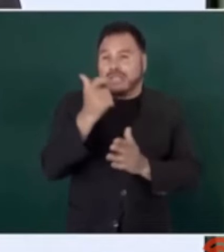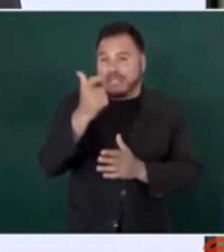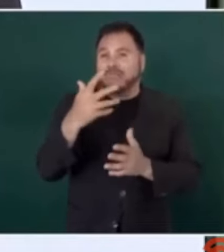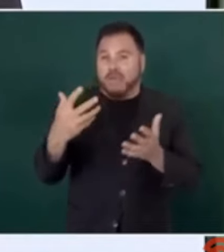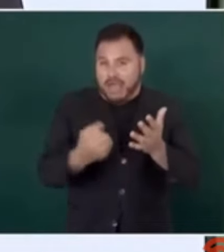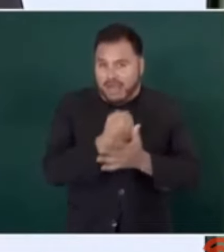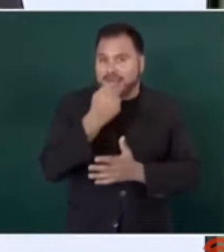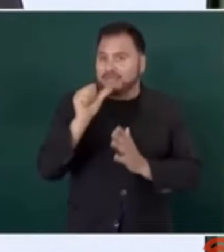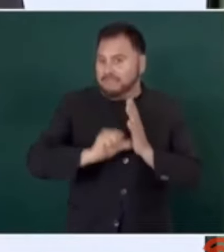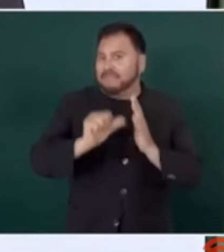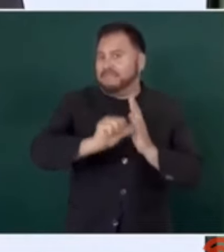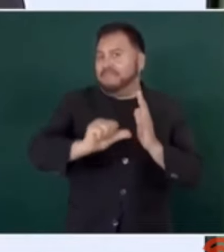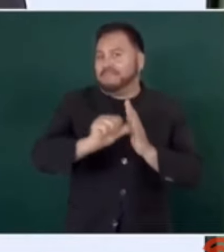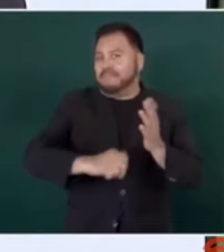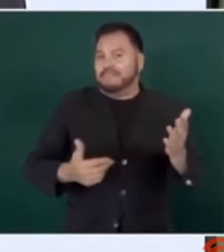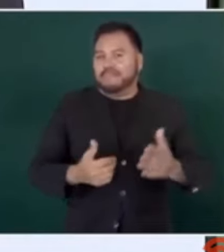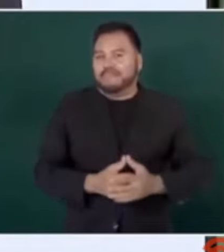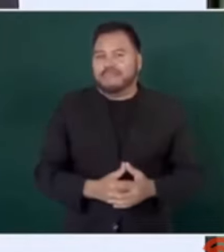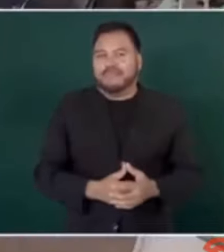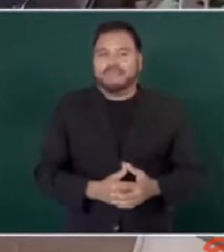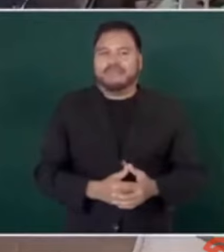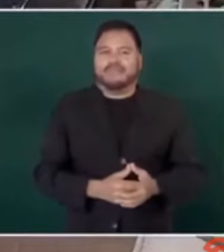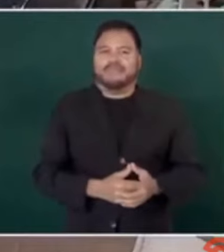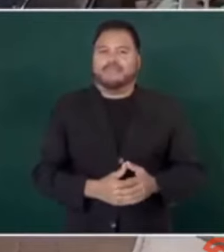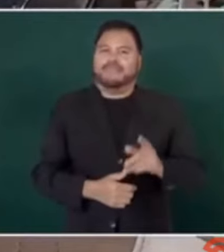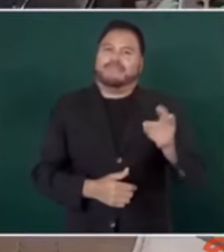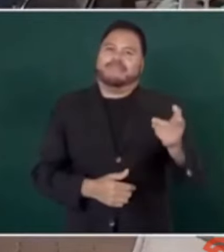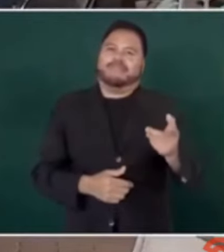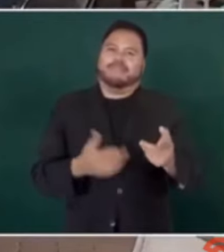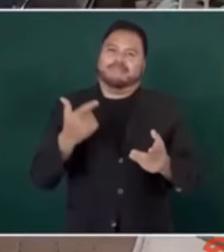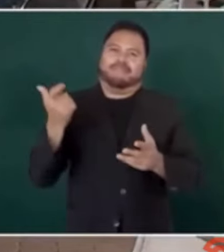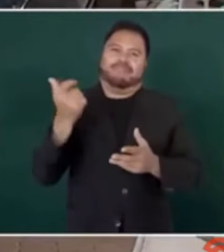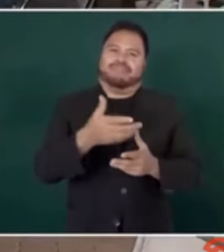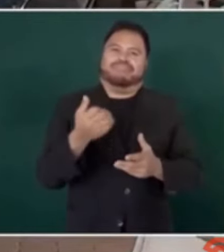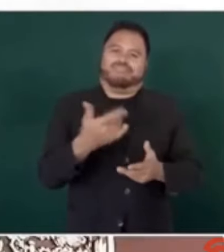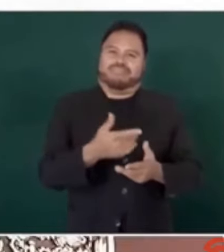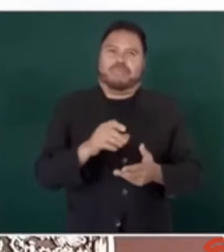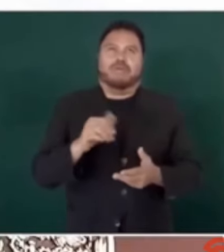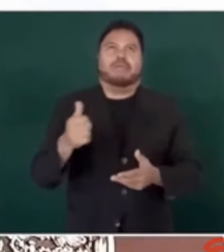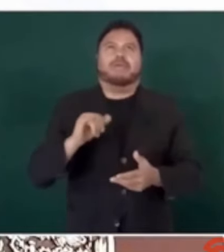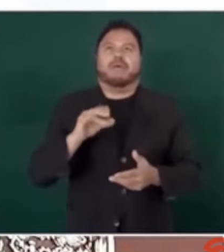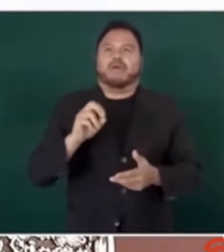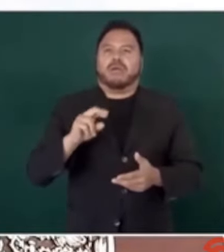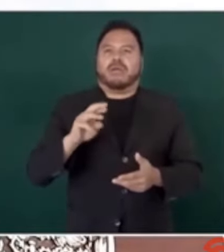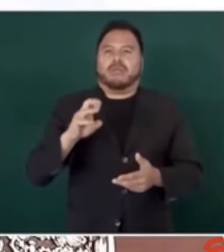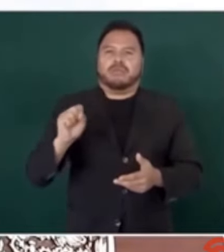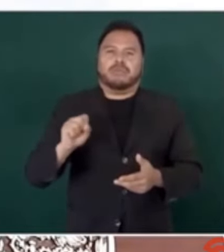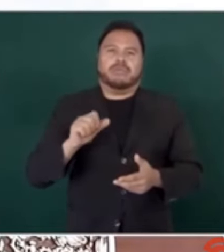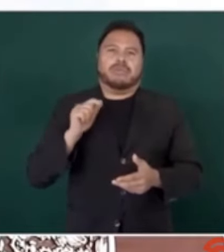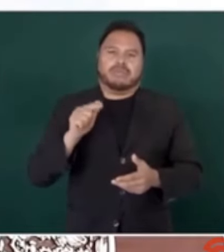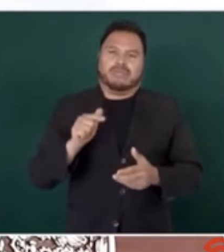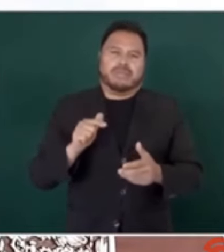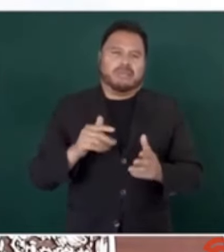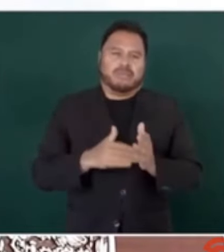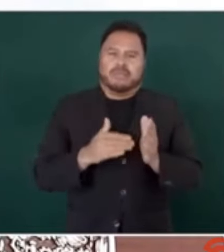Claro que Jorge Ramos le gana, porque gana 17 millones de pesos mensuales,